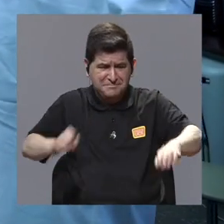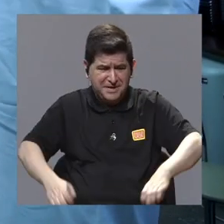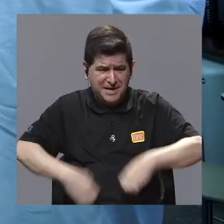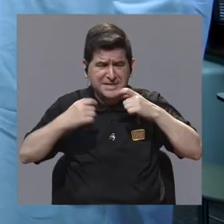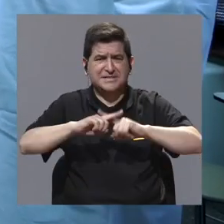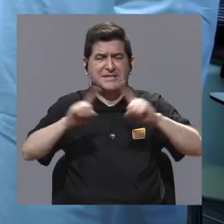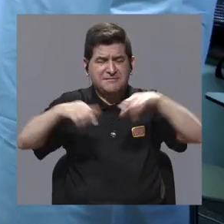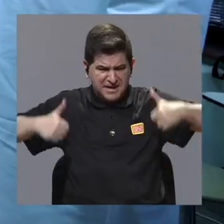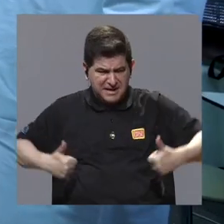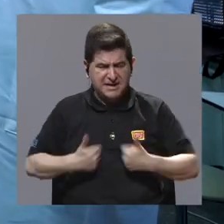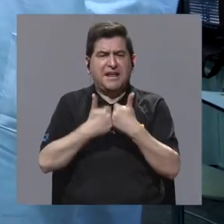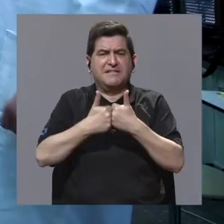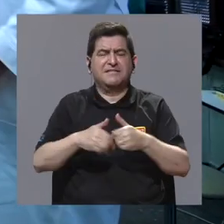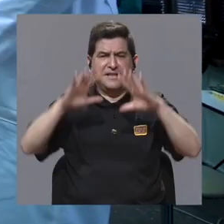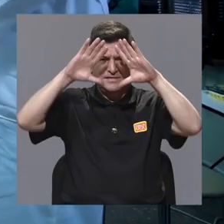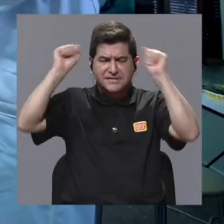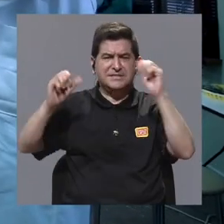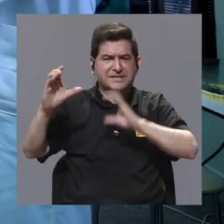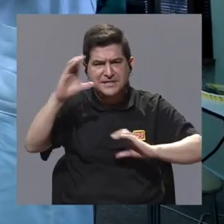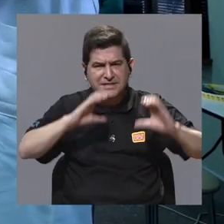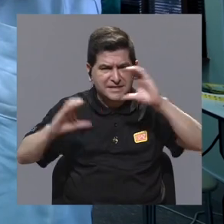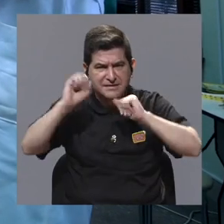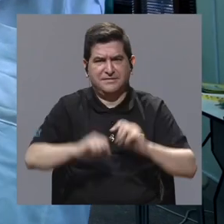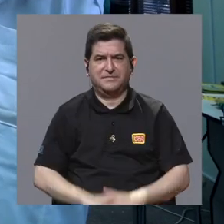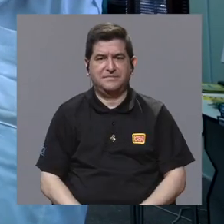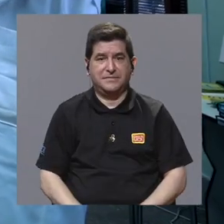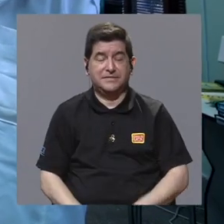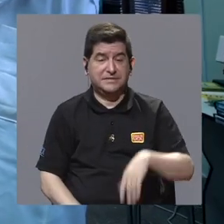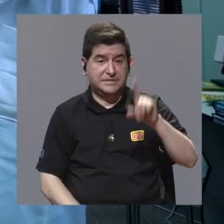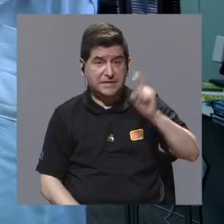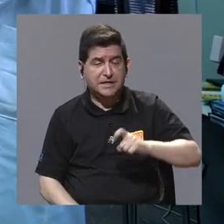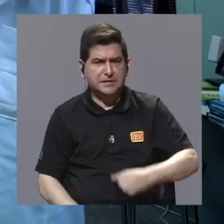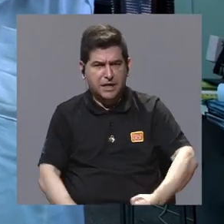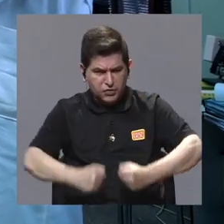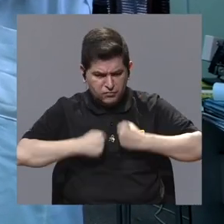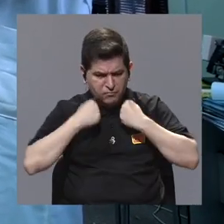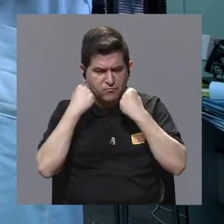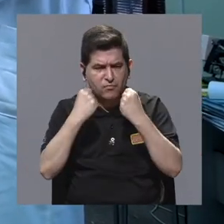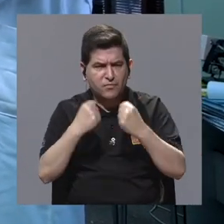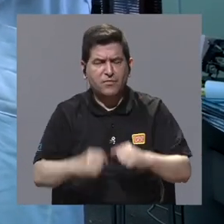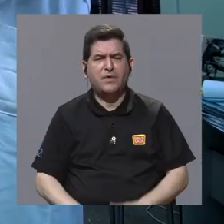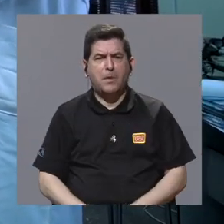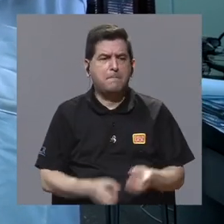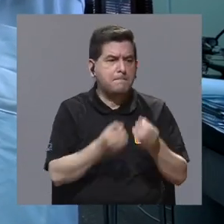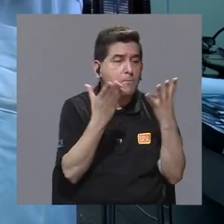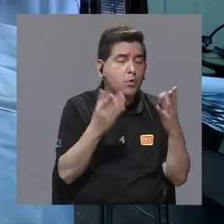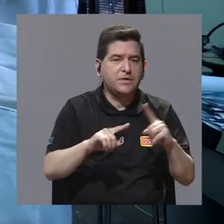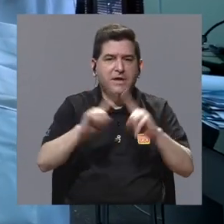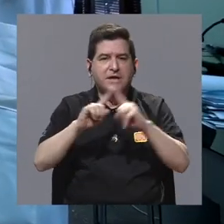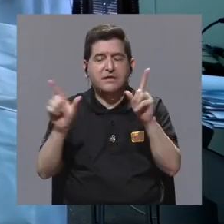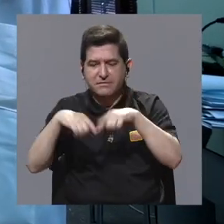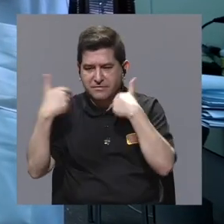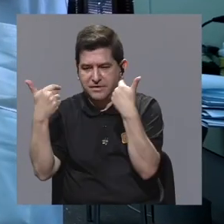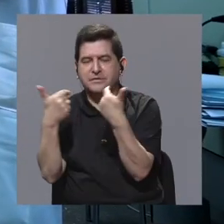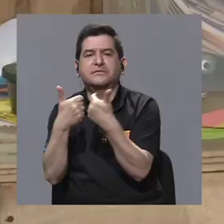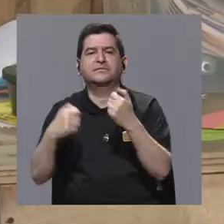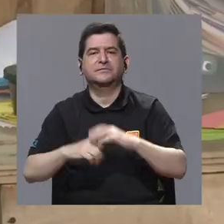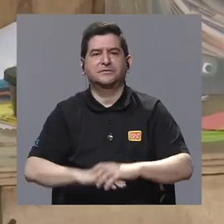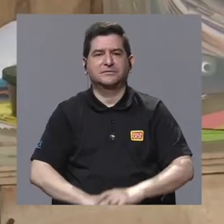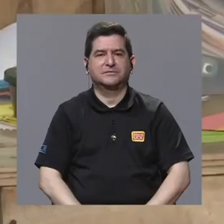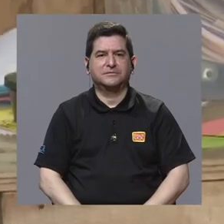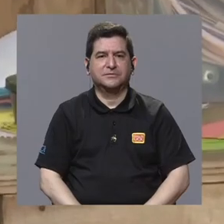existen varios retos en cuanto a diplomacia científica y que debe ser fortalecida multi- e intersectorialmente.